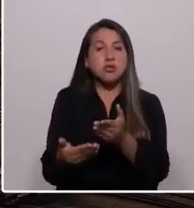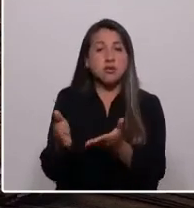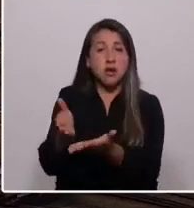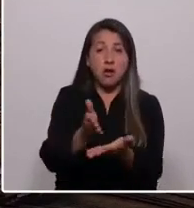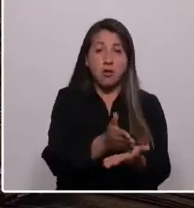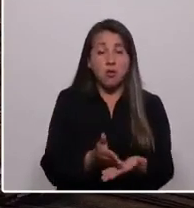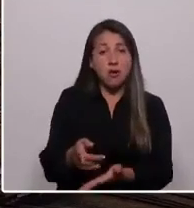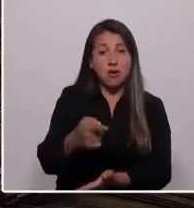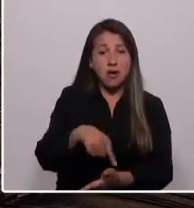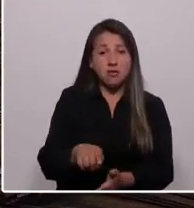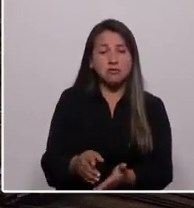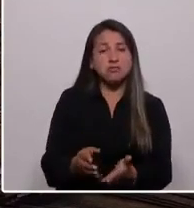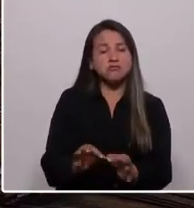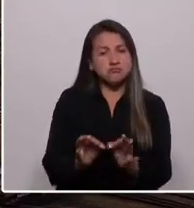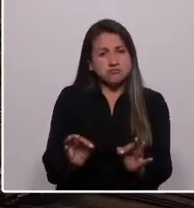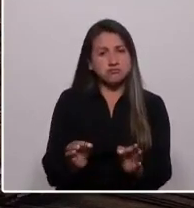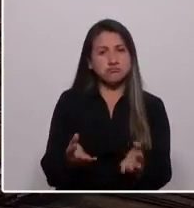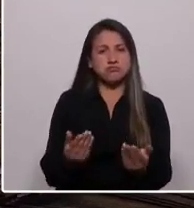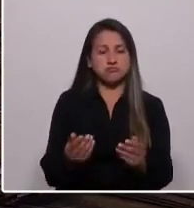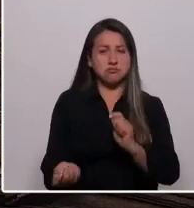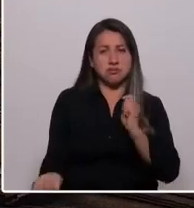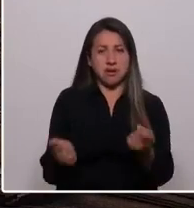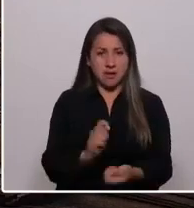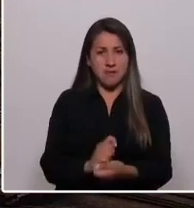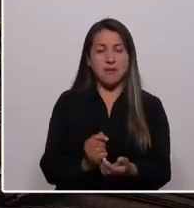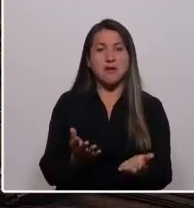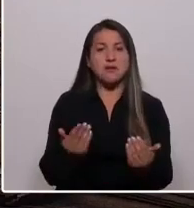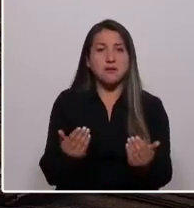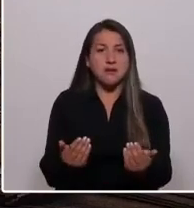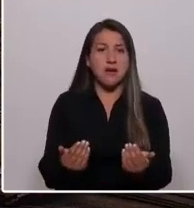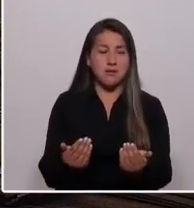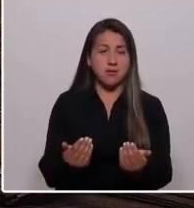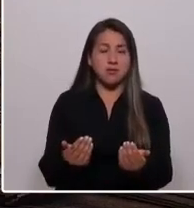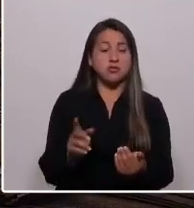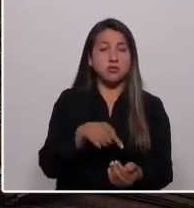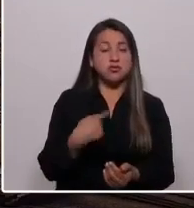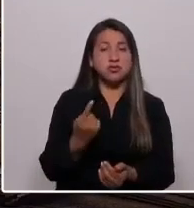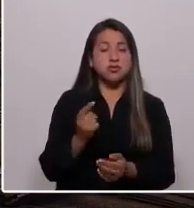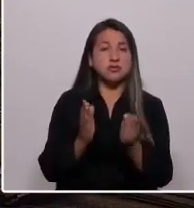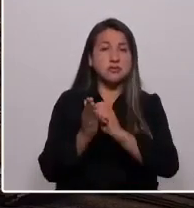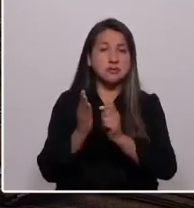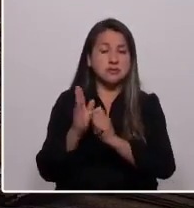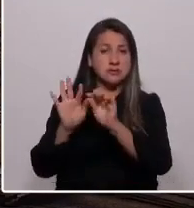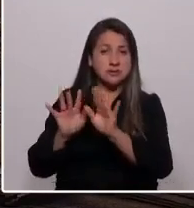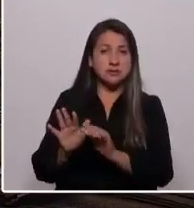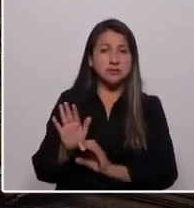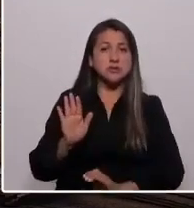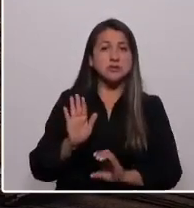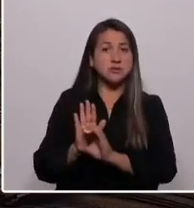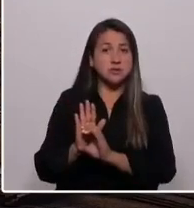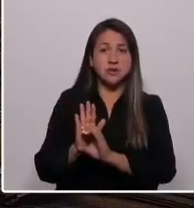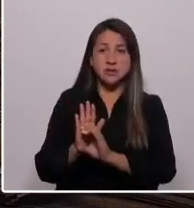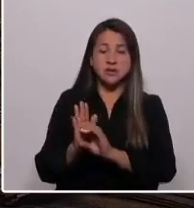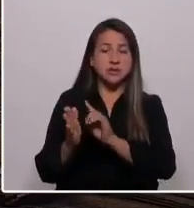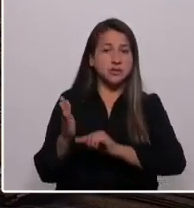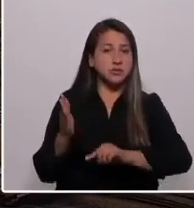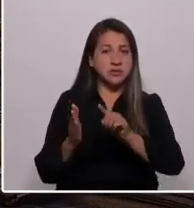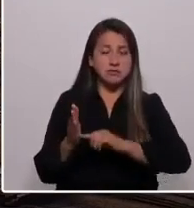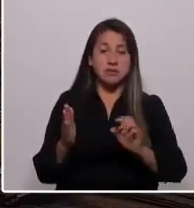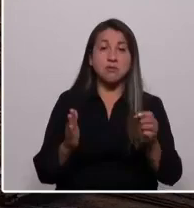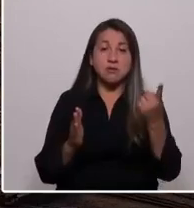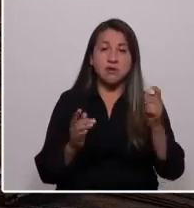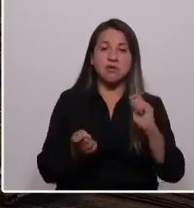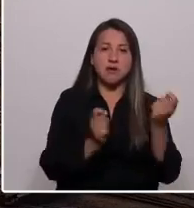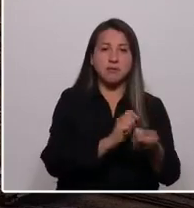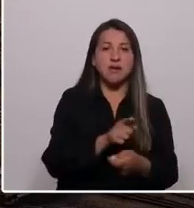Necesitamos una educación verdaderamente transformadora. Nada de lo que podamos escribir en esta constitución tendrá sentido alguno si no cambiamos la